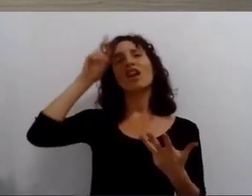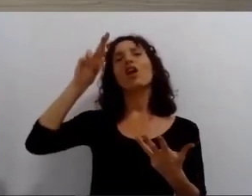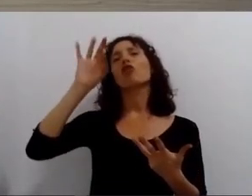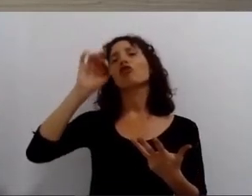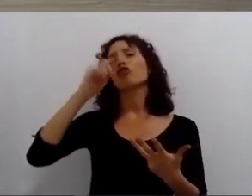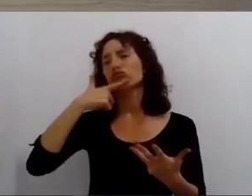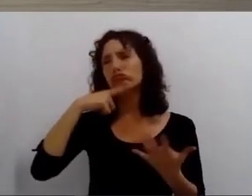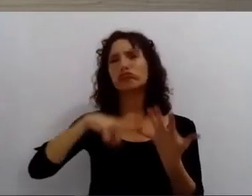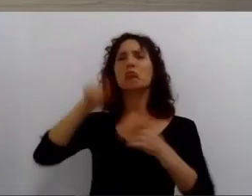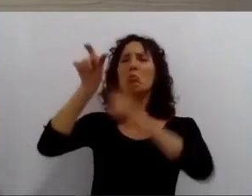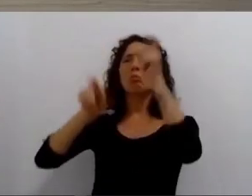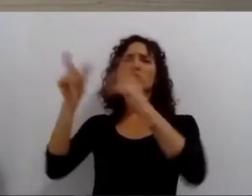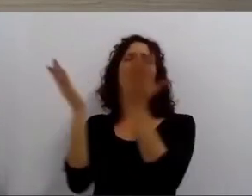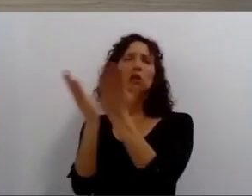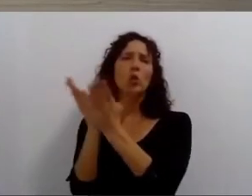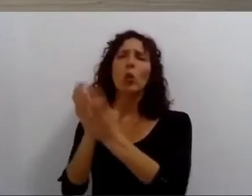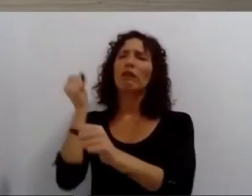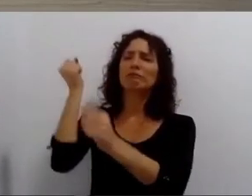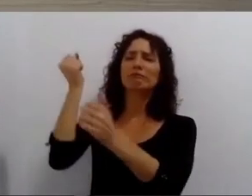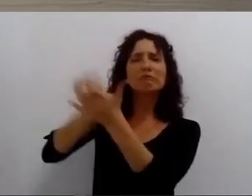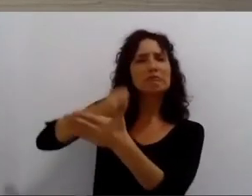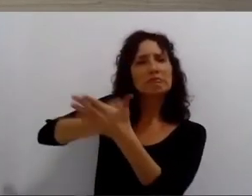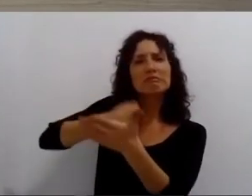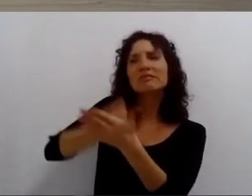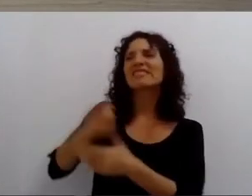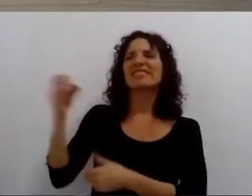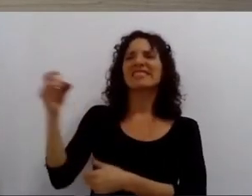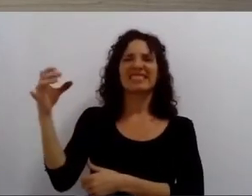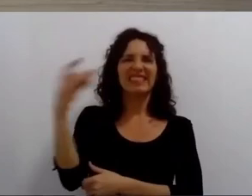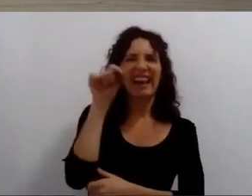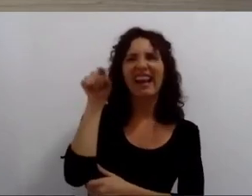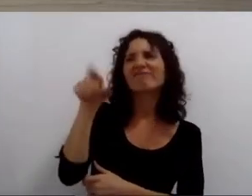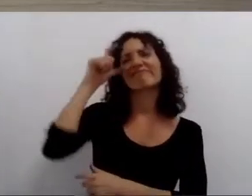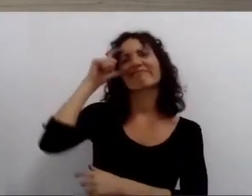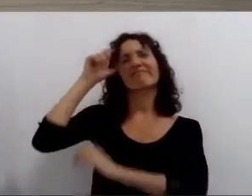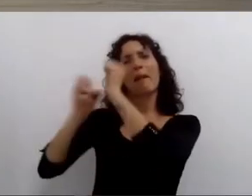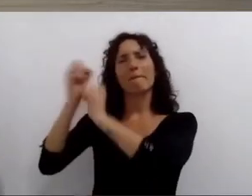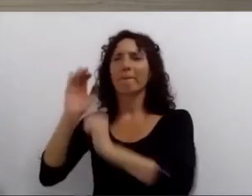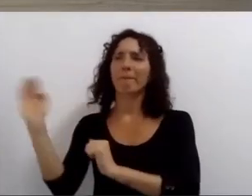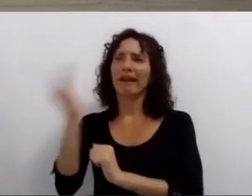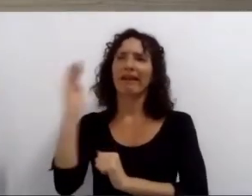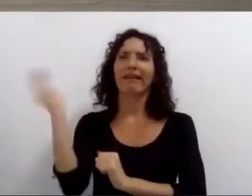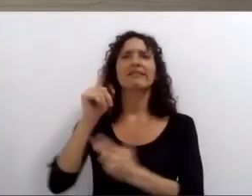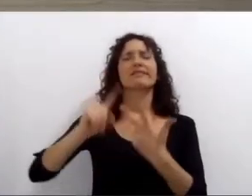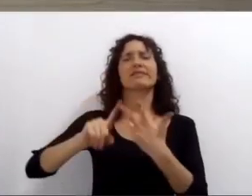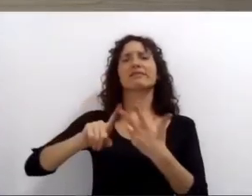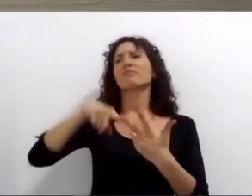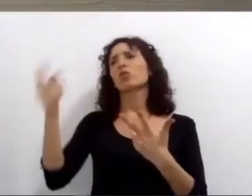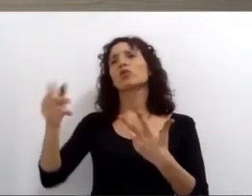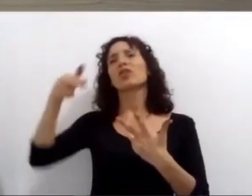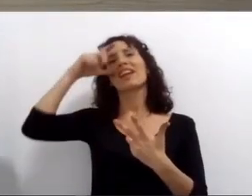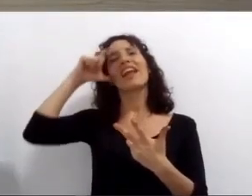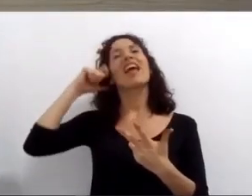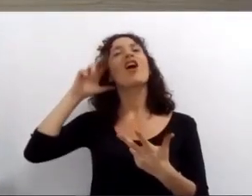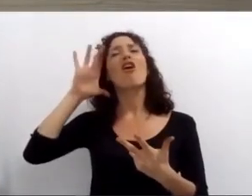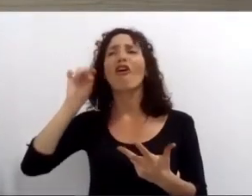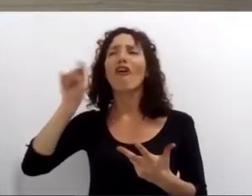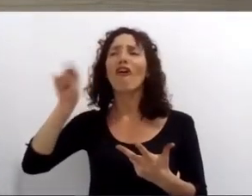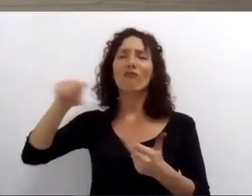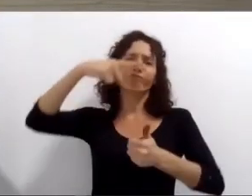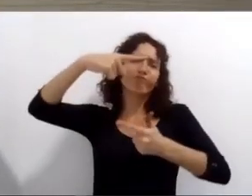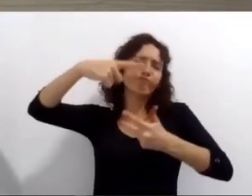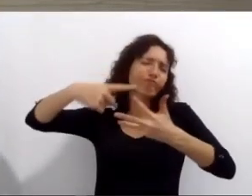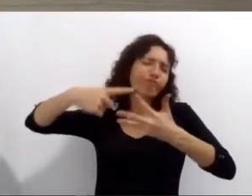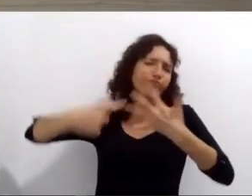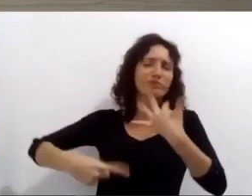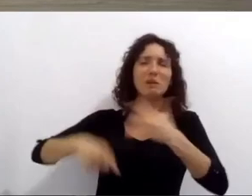de las luchas estudiantiles y el ferrocarril la que contaron Miquelievich y cuenta el negro y elpi la que nadie puso en